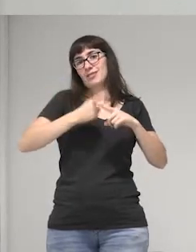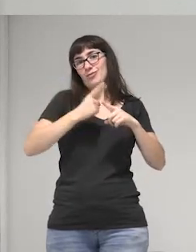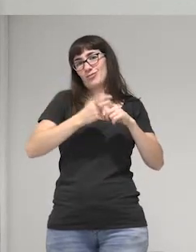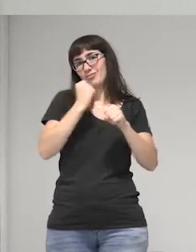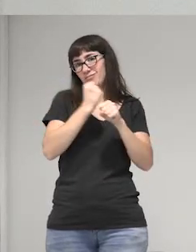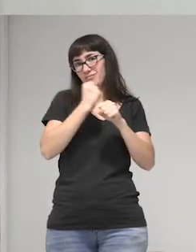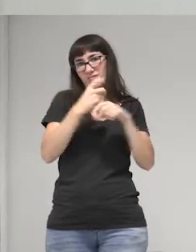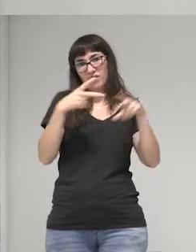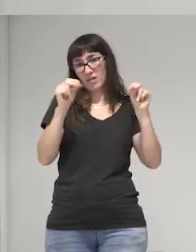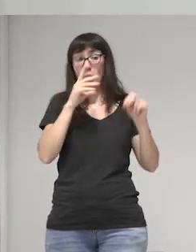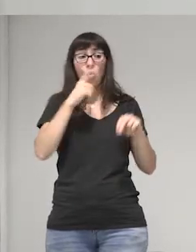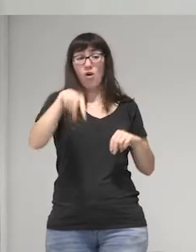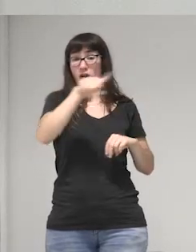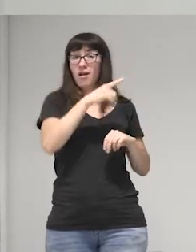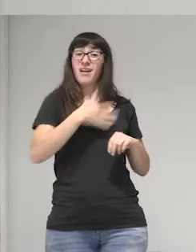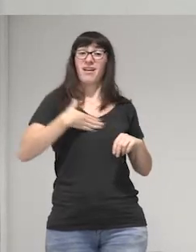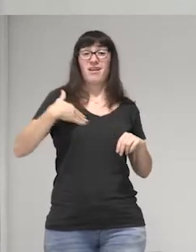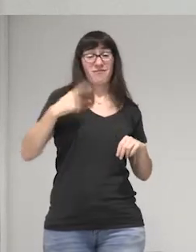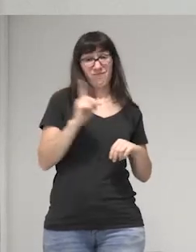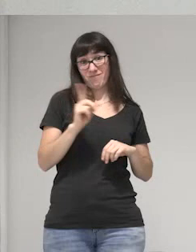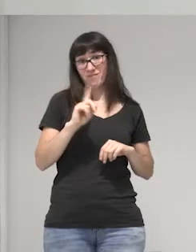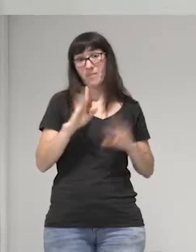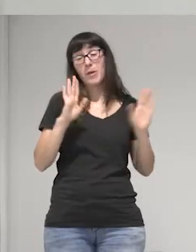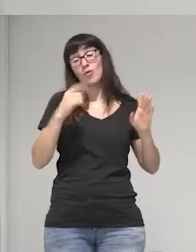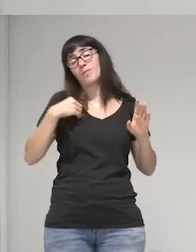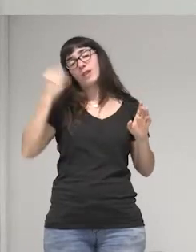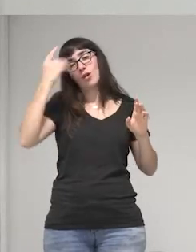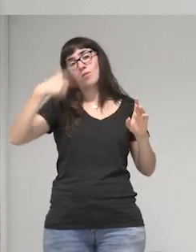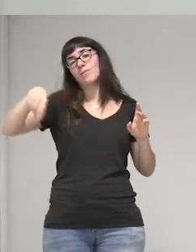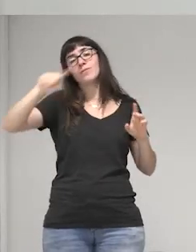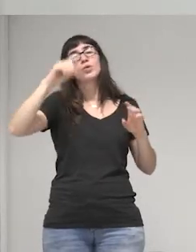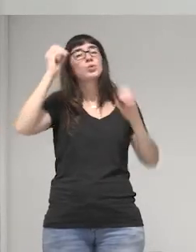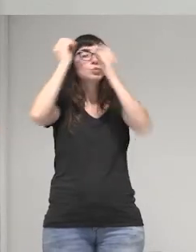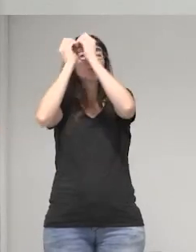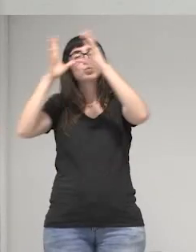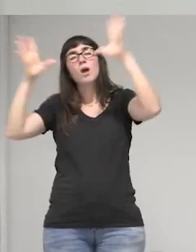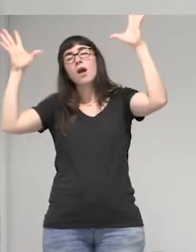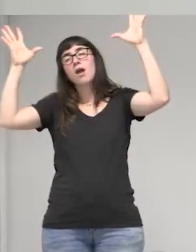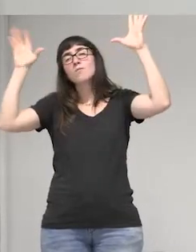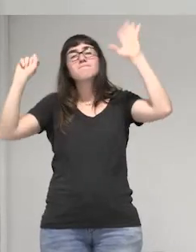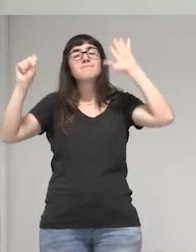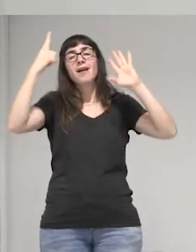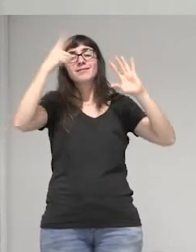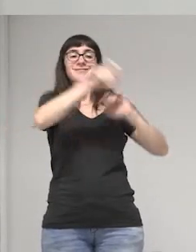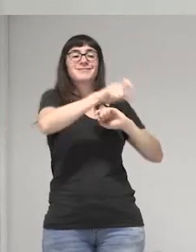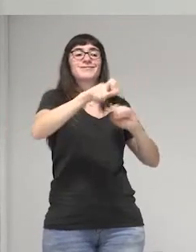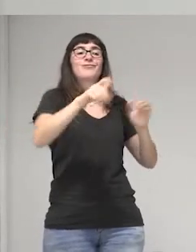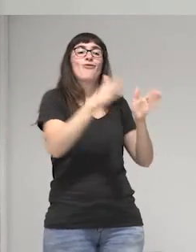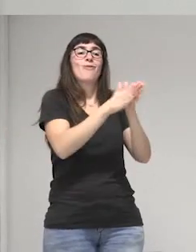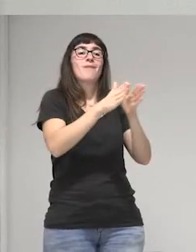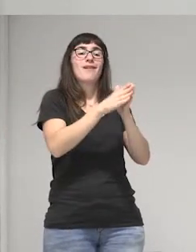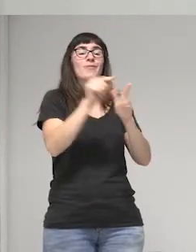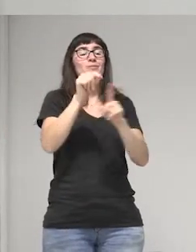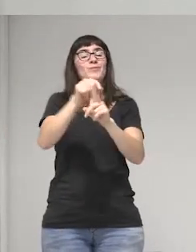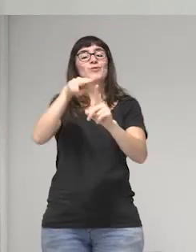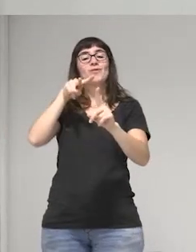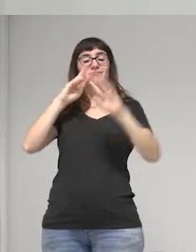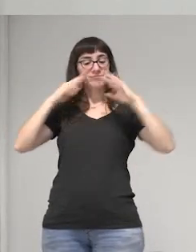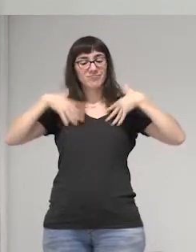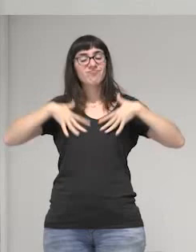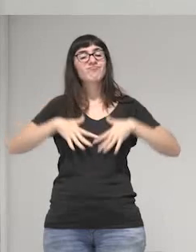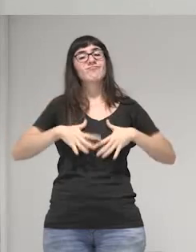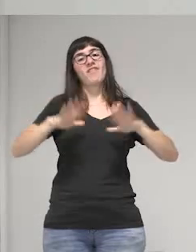pero creo que también el sueño más grande de la organización es que estas compañeras tengan esa perspectiva feminista en su vida